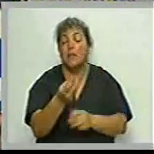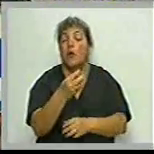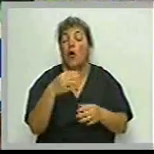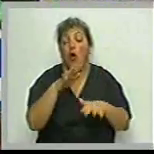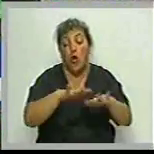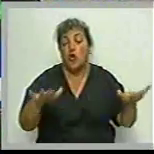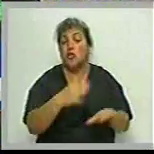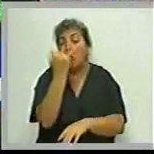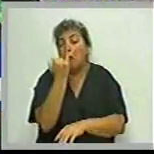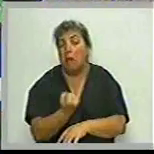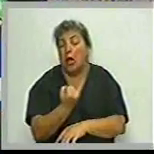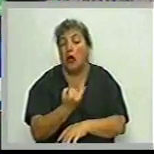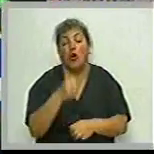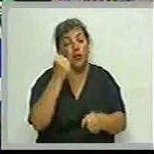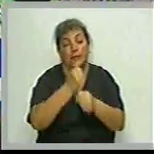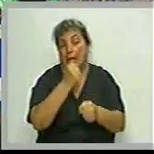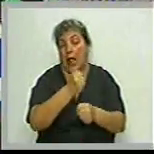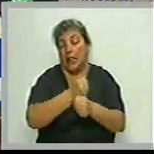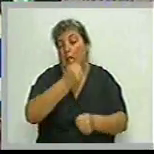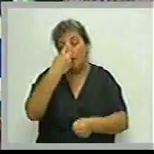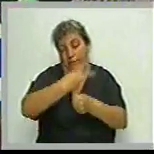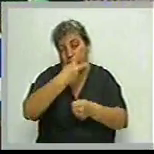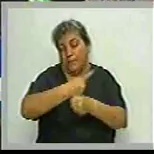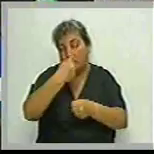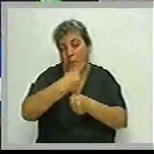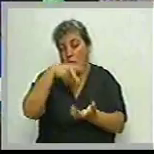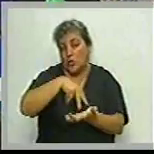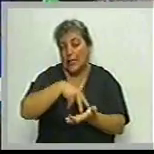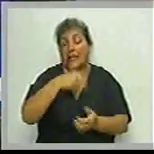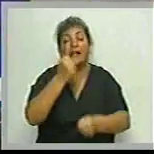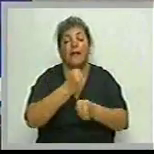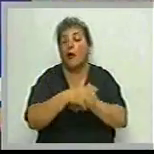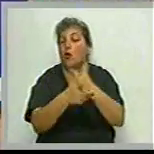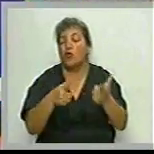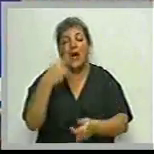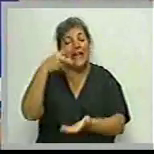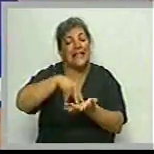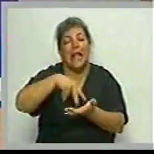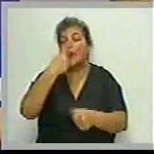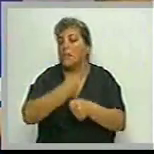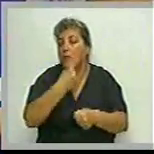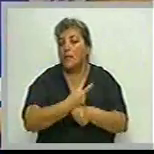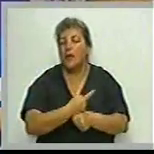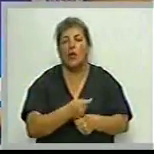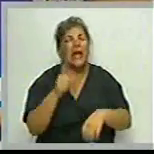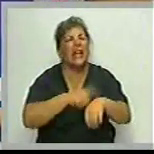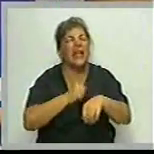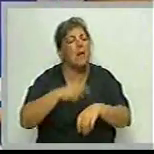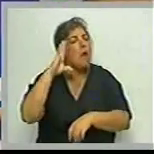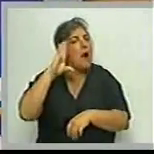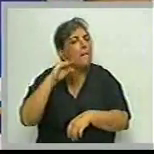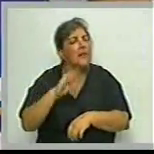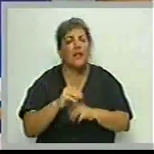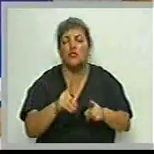índice más alto. Hablamos del empleo, la primera en desempleo. Entonces, me parece que tiene que corregir. ¿Qué capacitaciones y